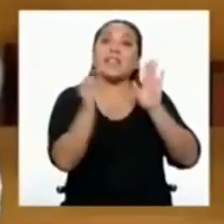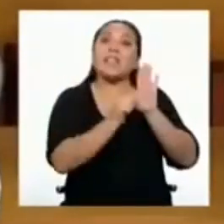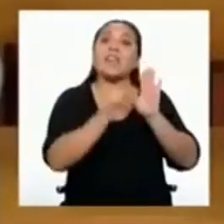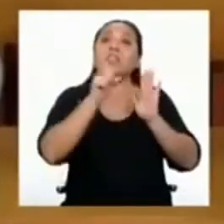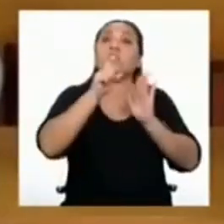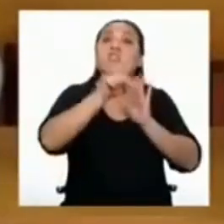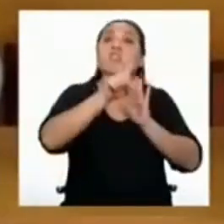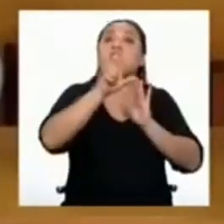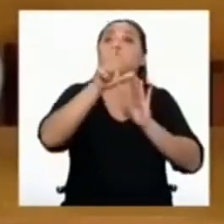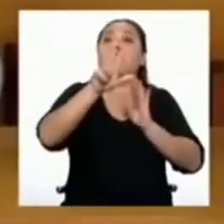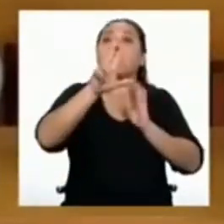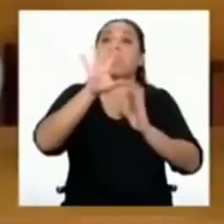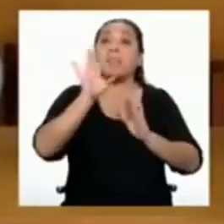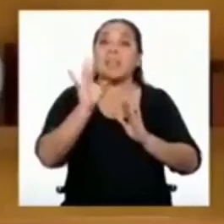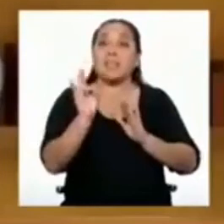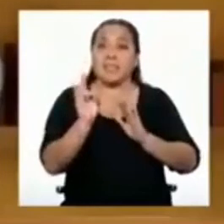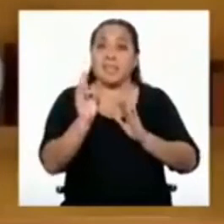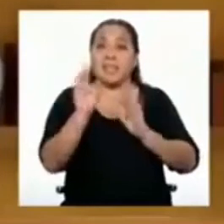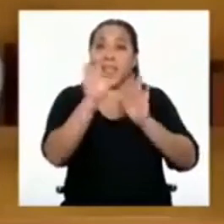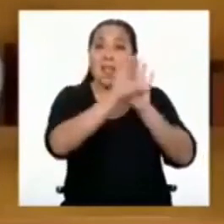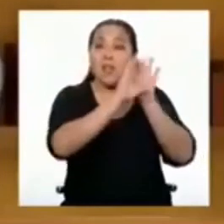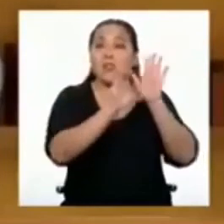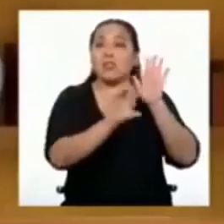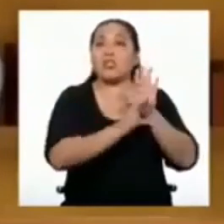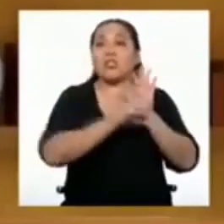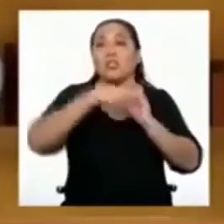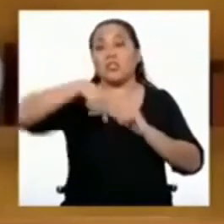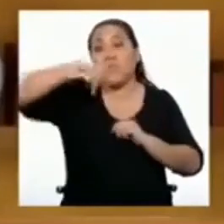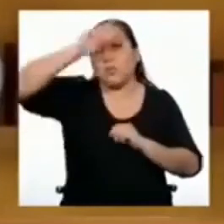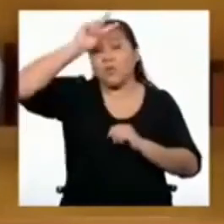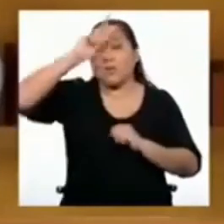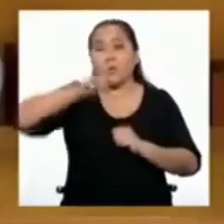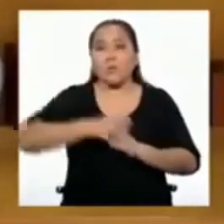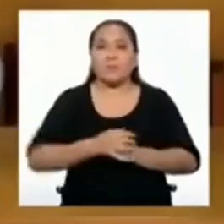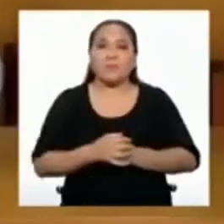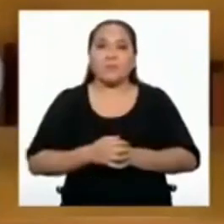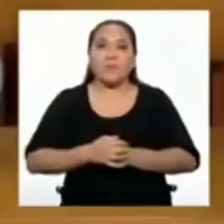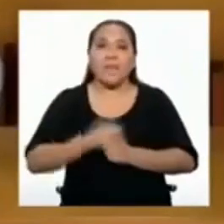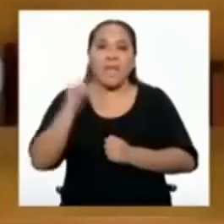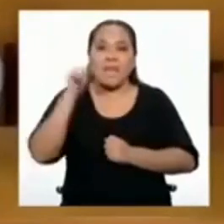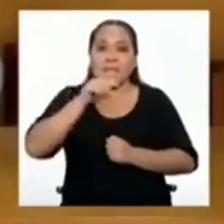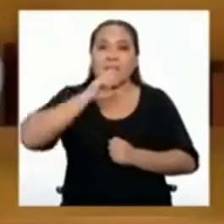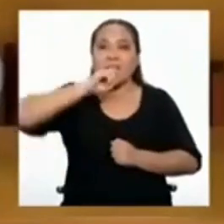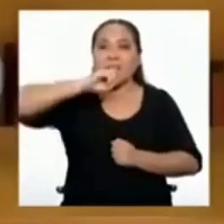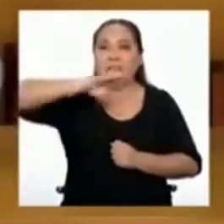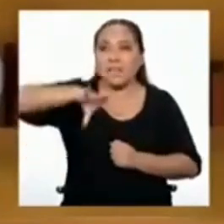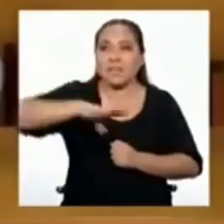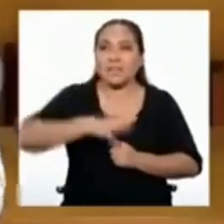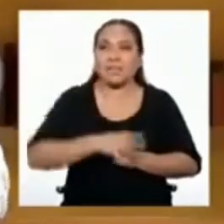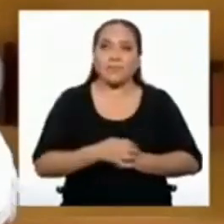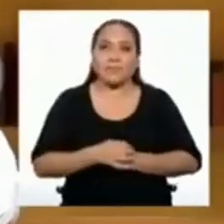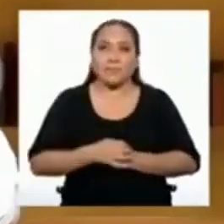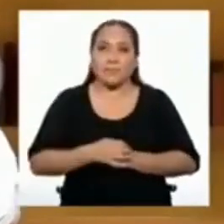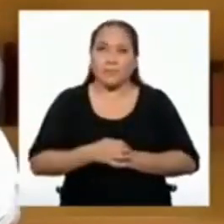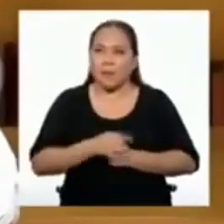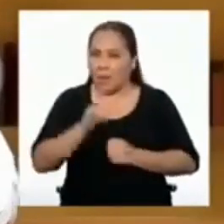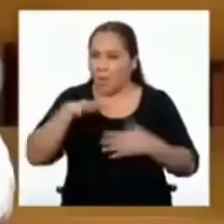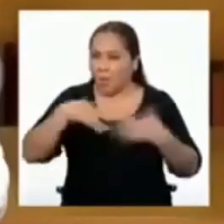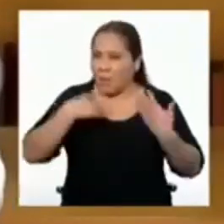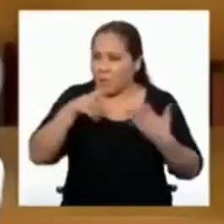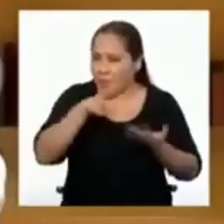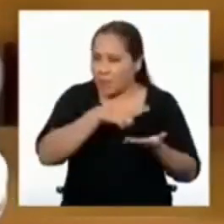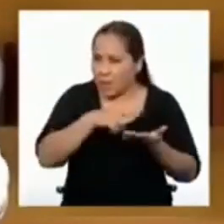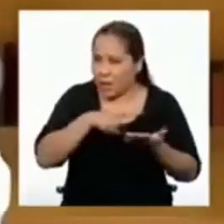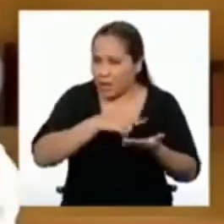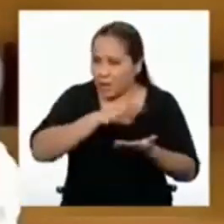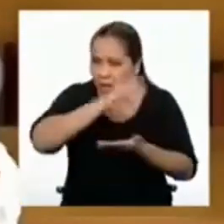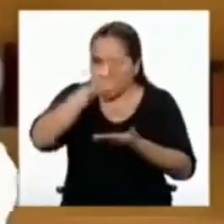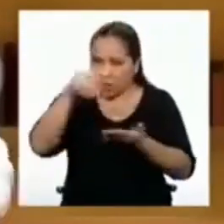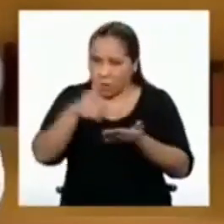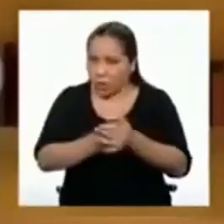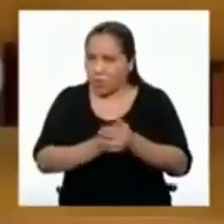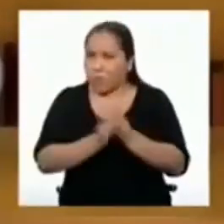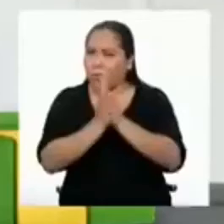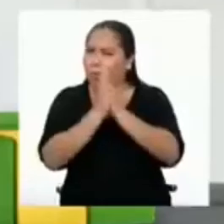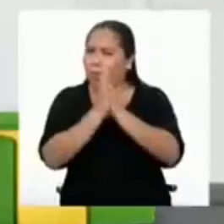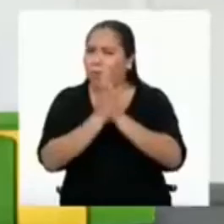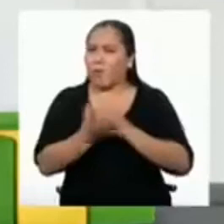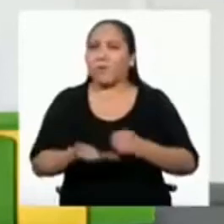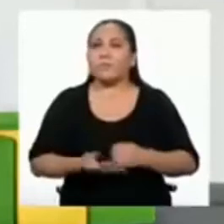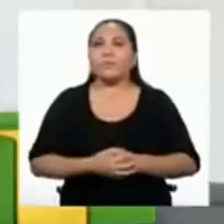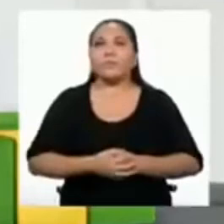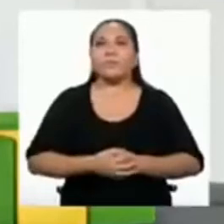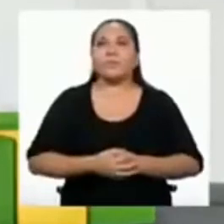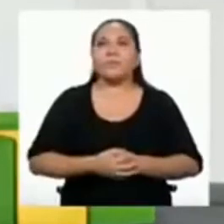137 de nuestra Constitución Política. Este nos dice que... ¿Podrías leerlo para todos y todas, Yanira?